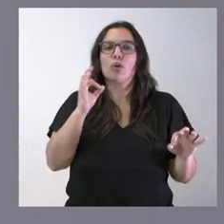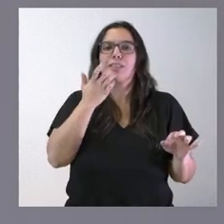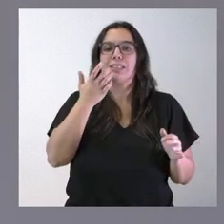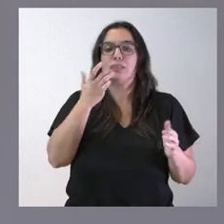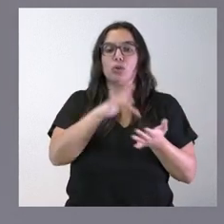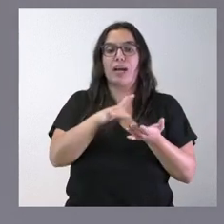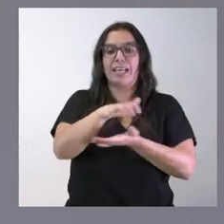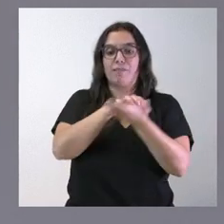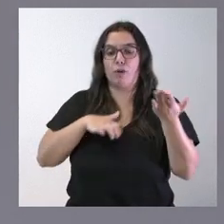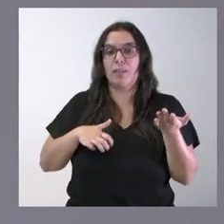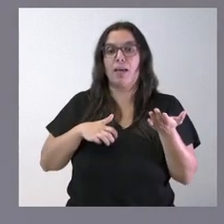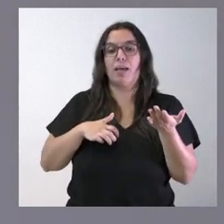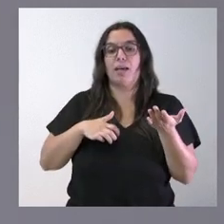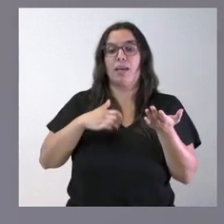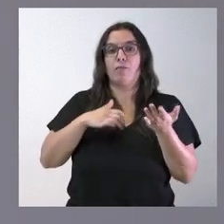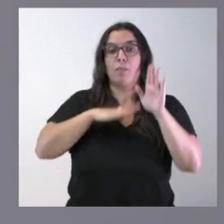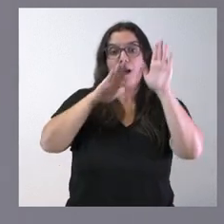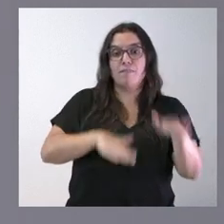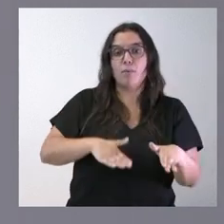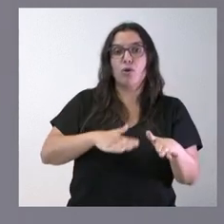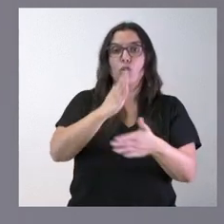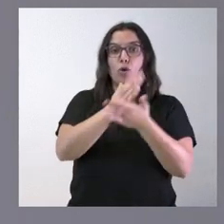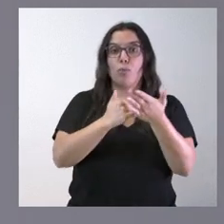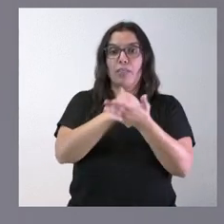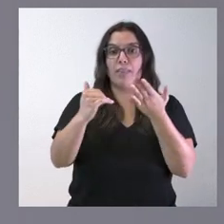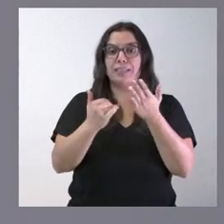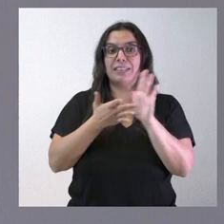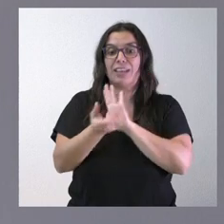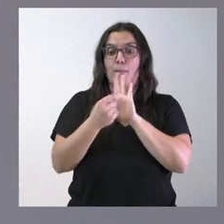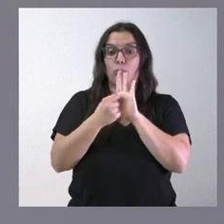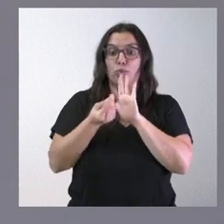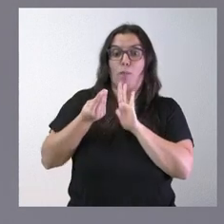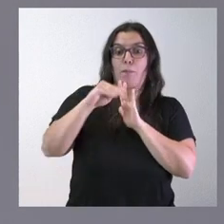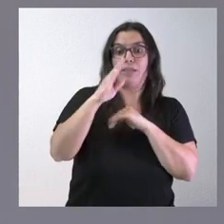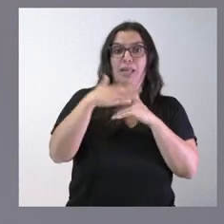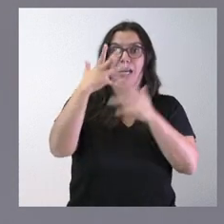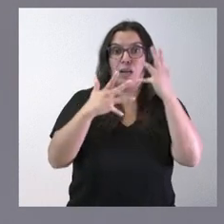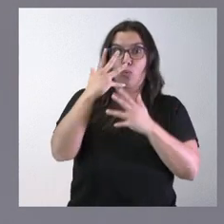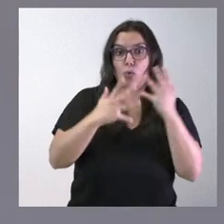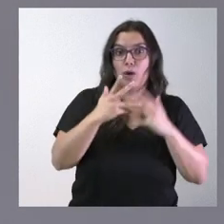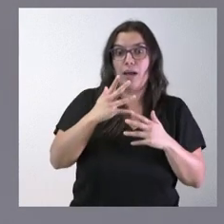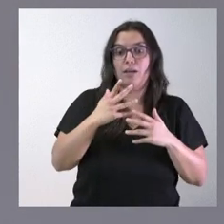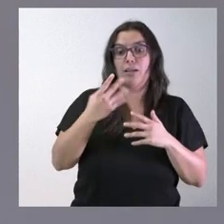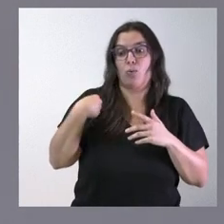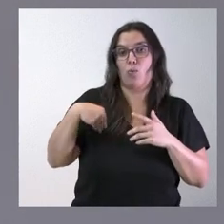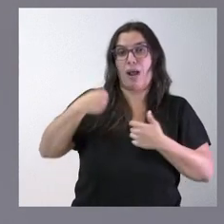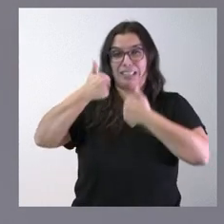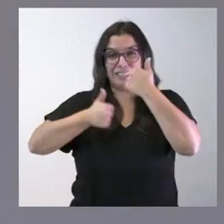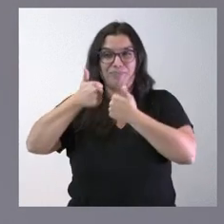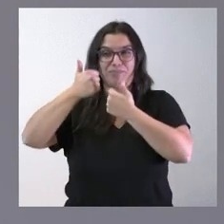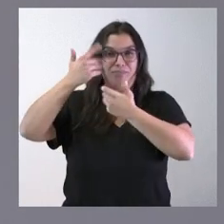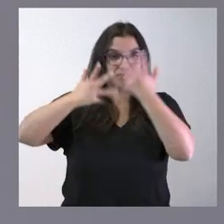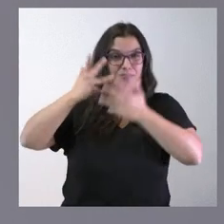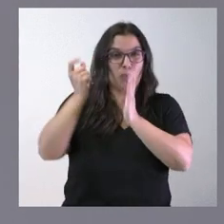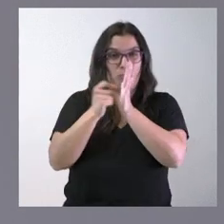por parte de las comunidades autónomas supone una puntuación adicional en el cálculo del proyecto cuando llegue la hora final de la cuantificación de los